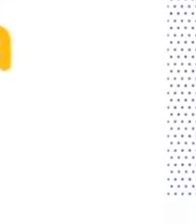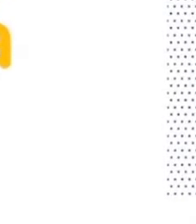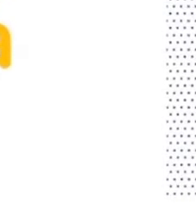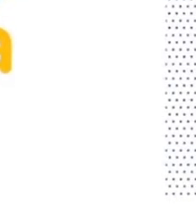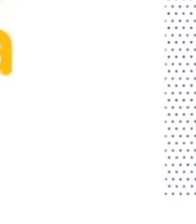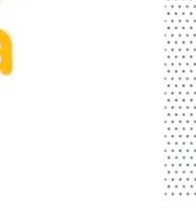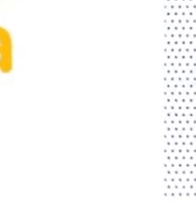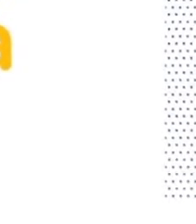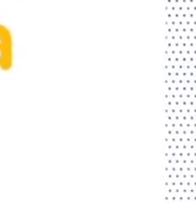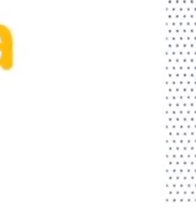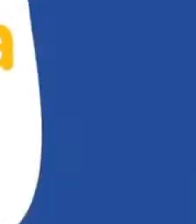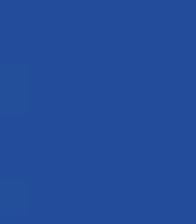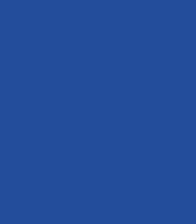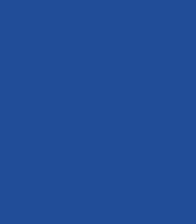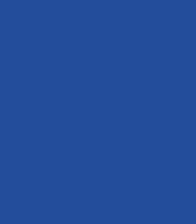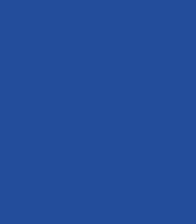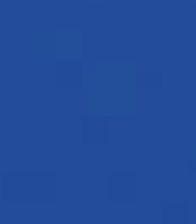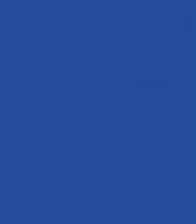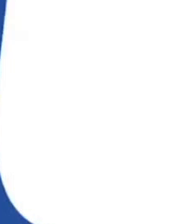¡Aprendo en casa!